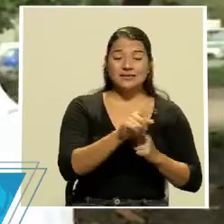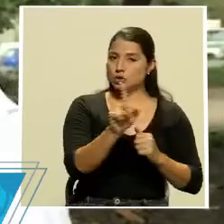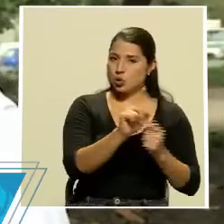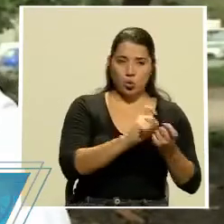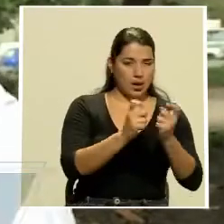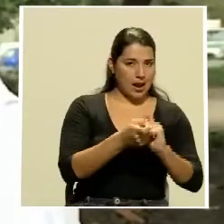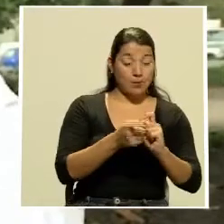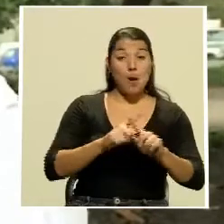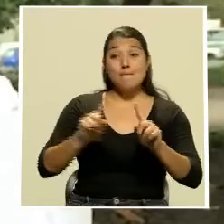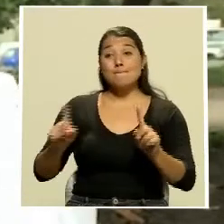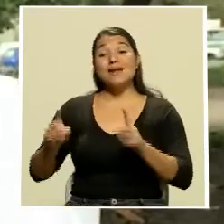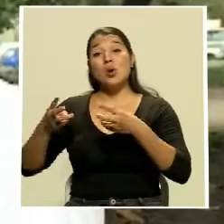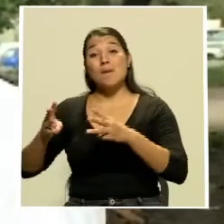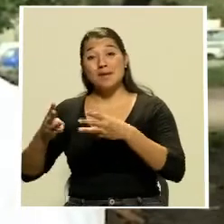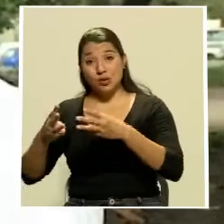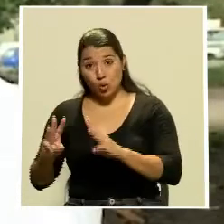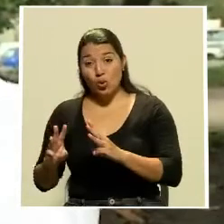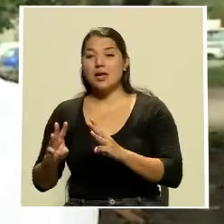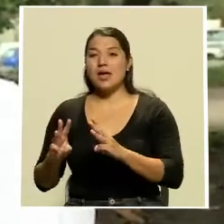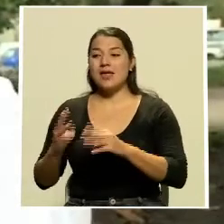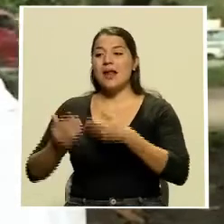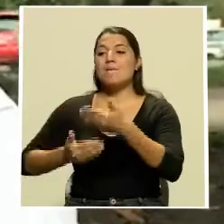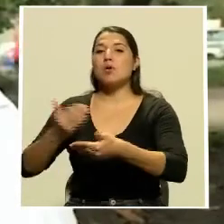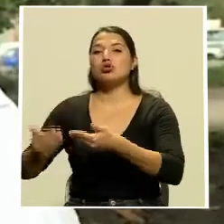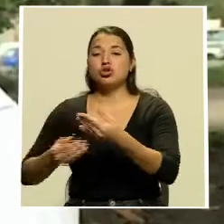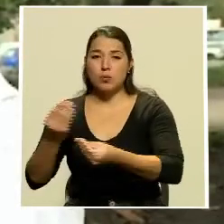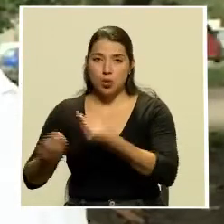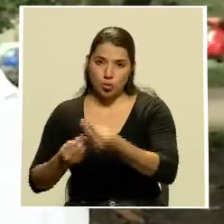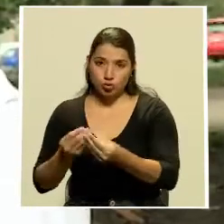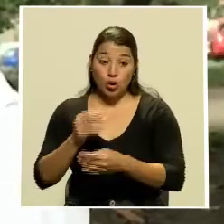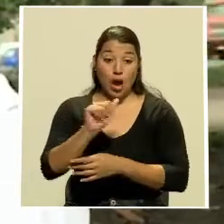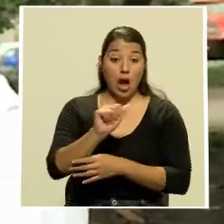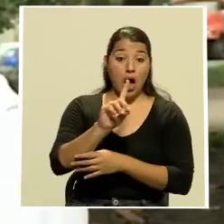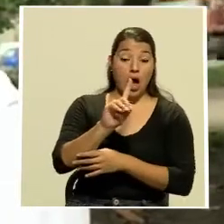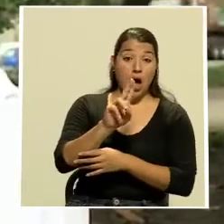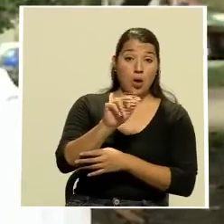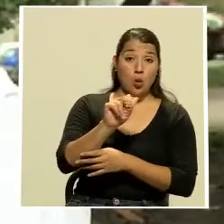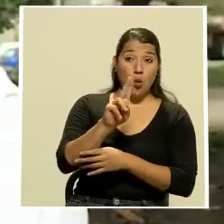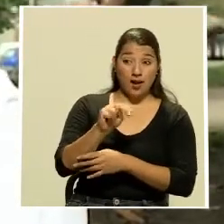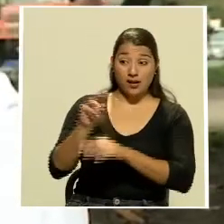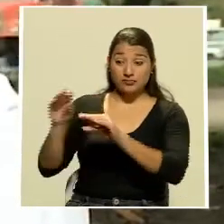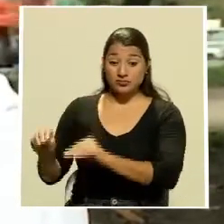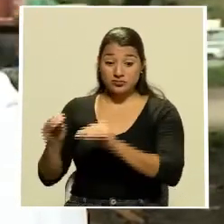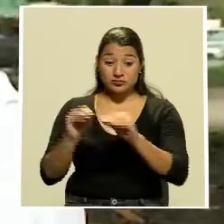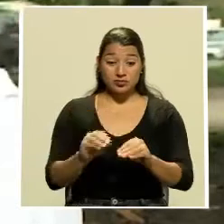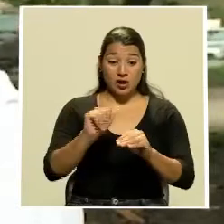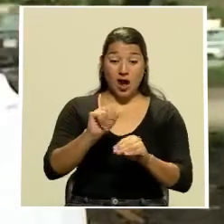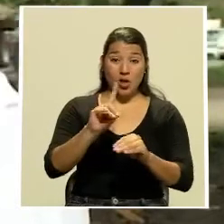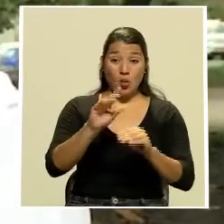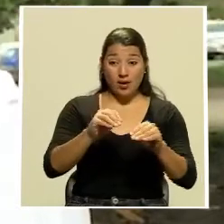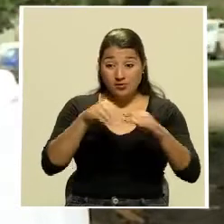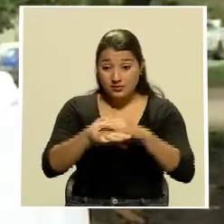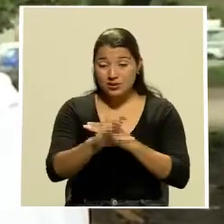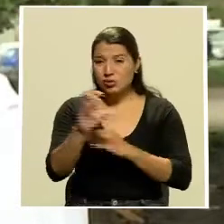tránsito nacional entre aduanas es lo que sí tiene que eliminarse, de tal forma que las cargas se nacionalicen, se